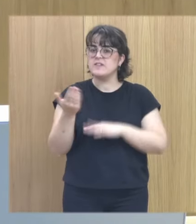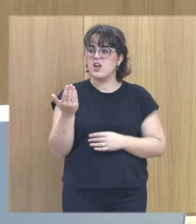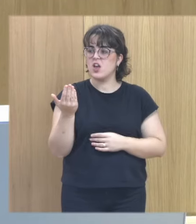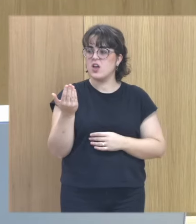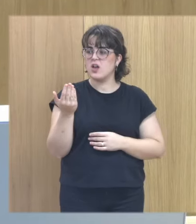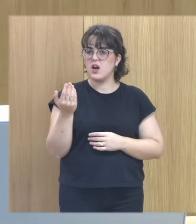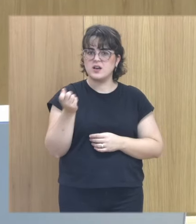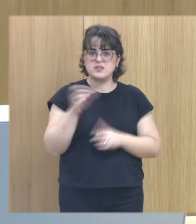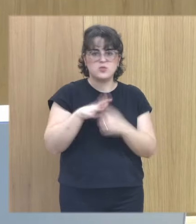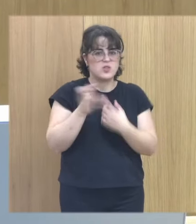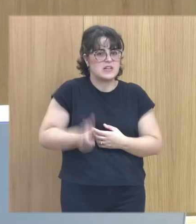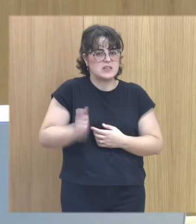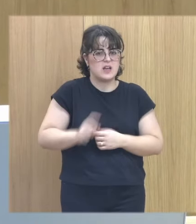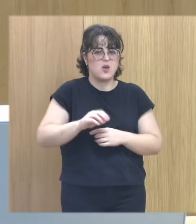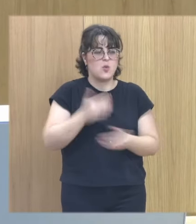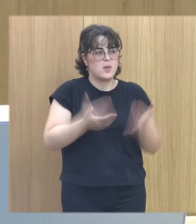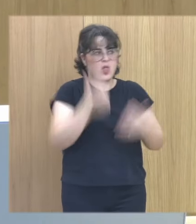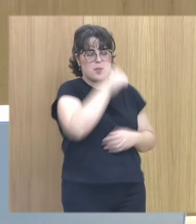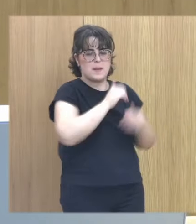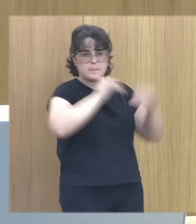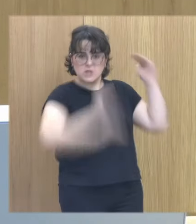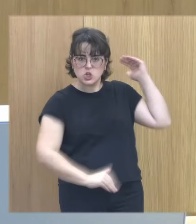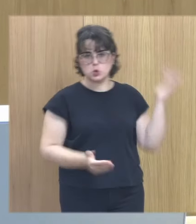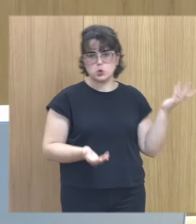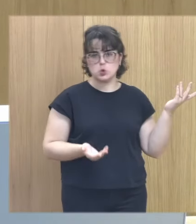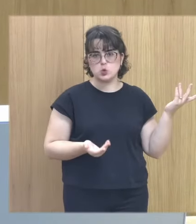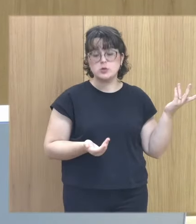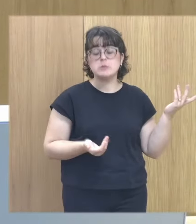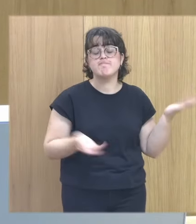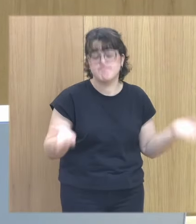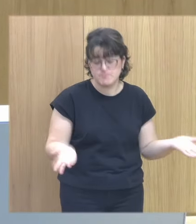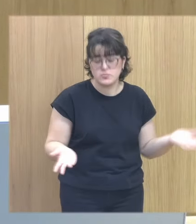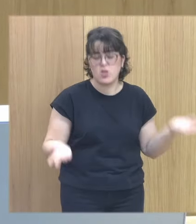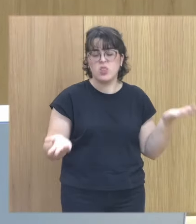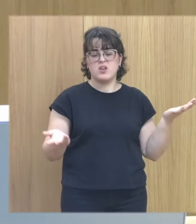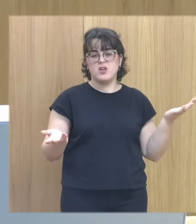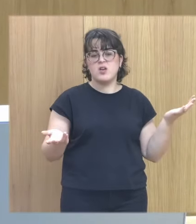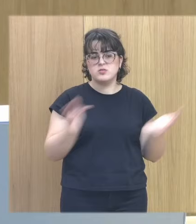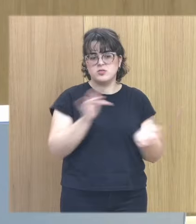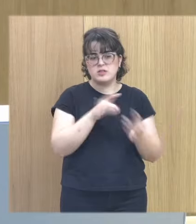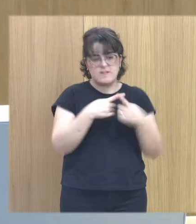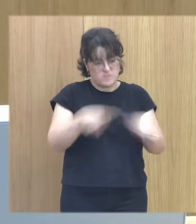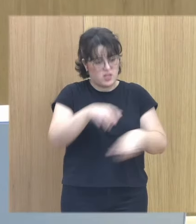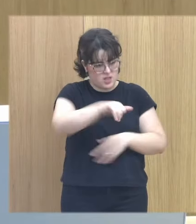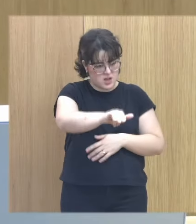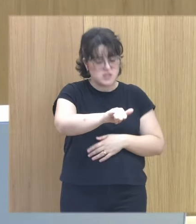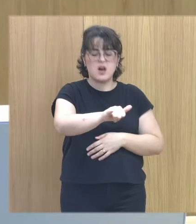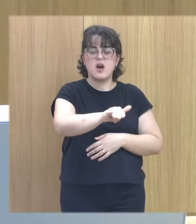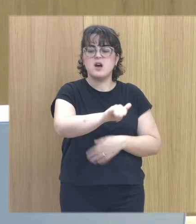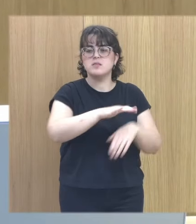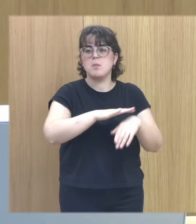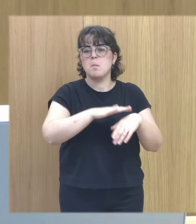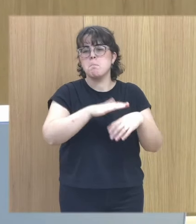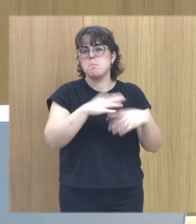no es tan frecuente entre los hombres entonces sí que hay diferencias de cara a